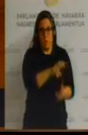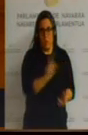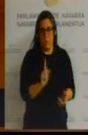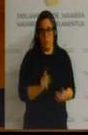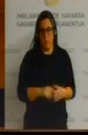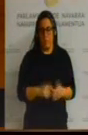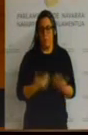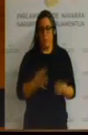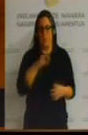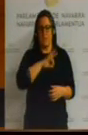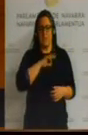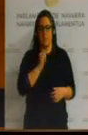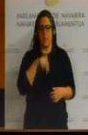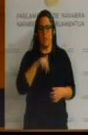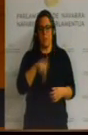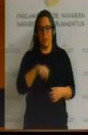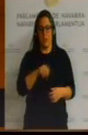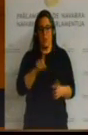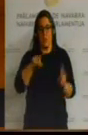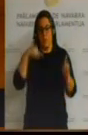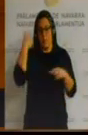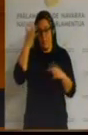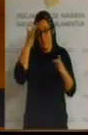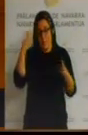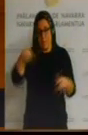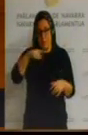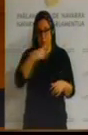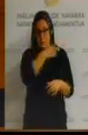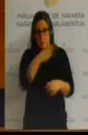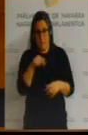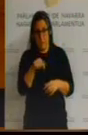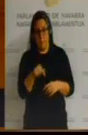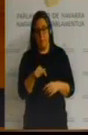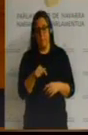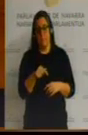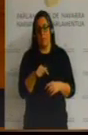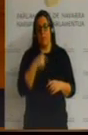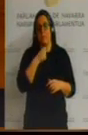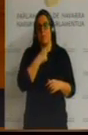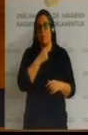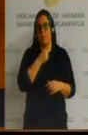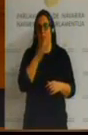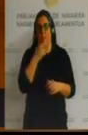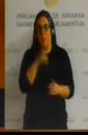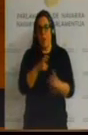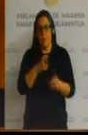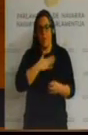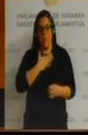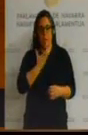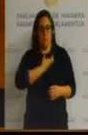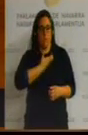Señor Jiménez, imagino que usted bajará luego aquí y me gustaría, ya que ustedes tienen la gestión de la Hacienda Municipal en Tudela,